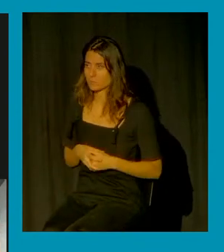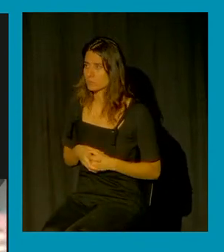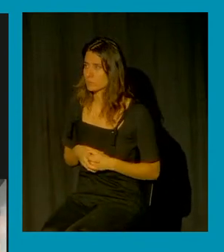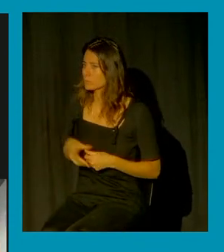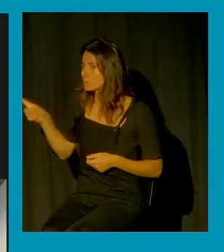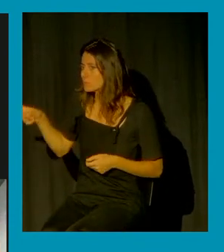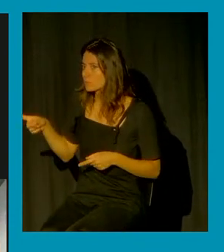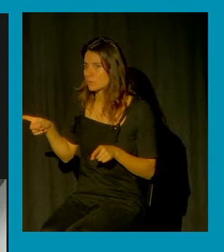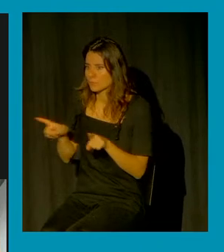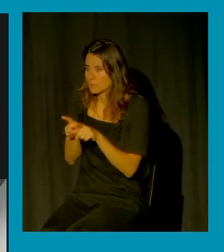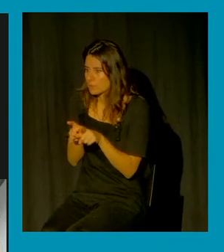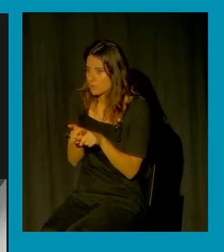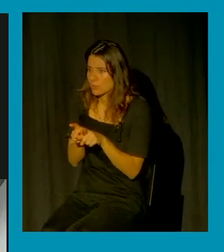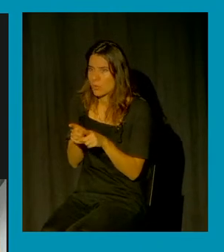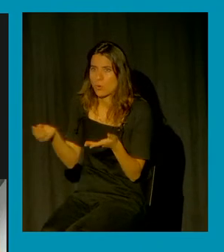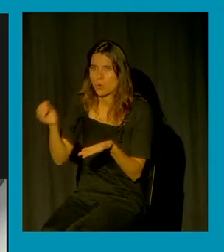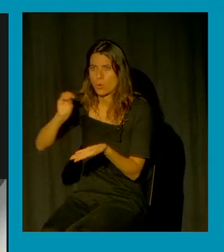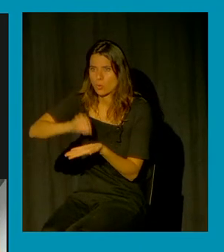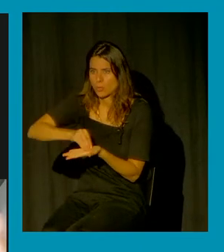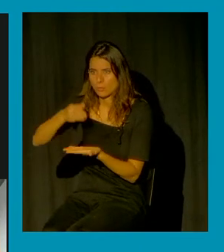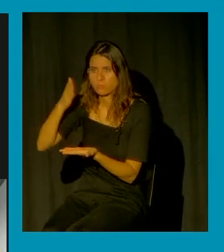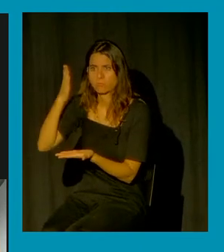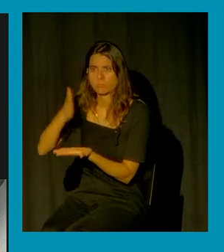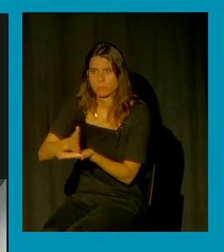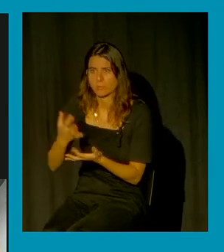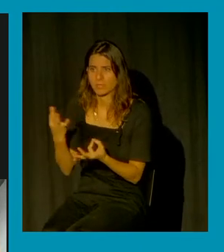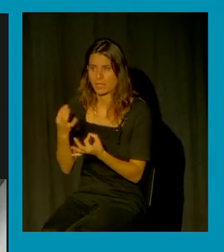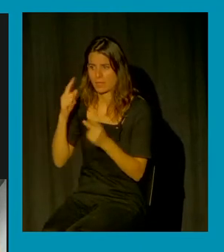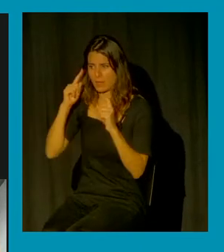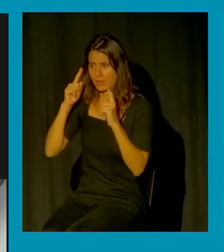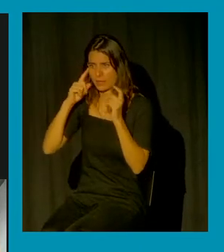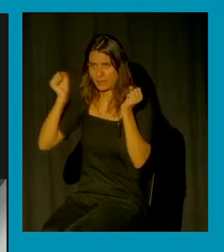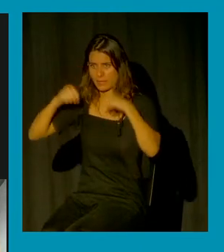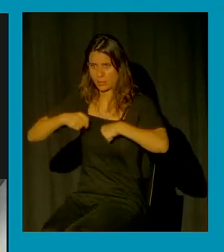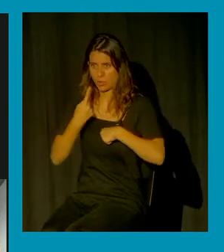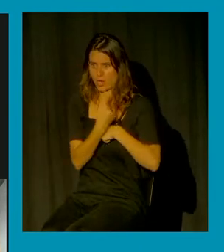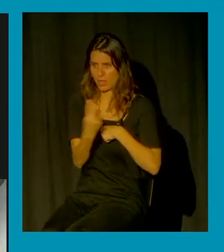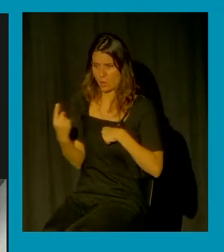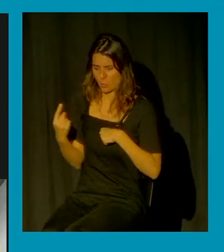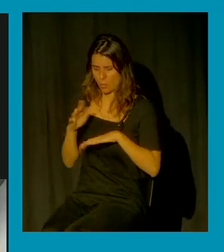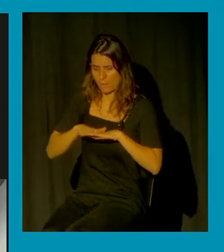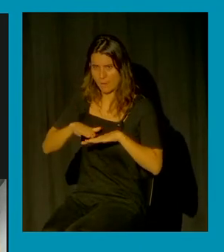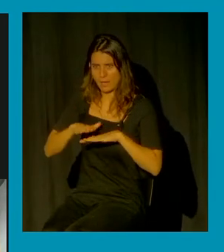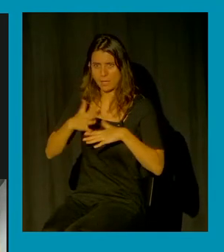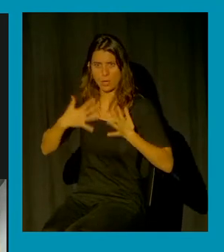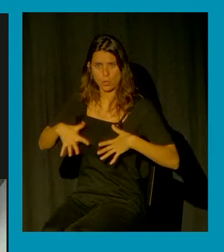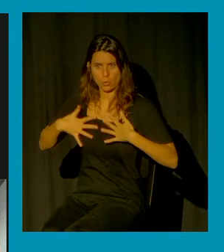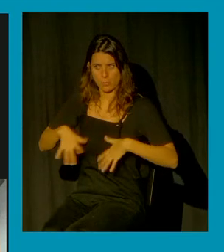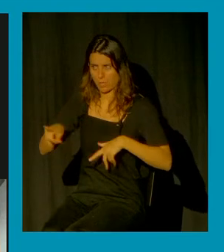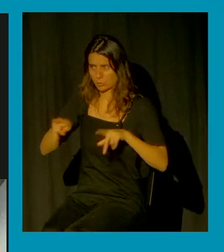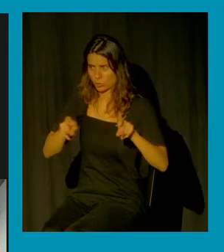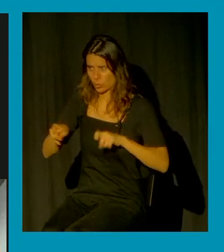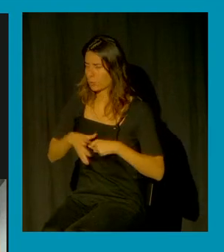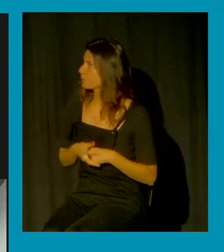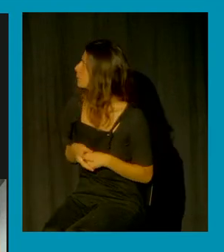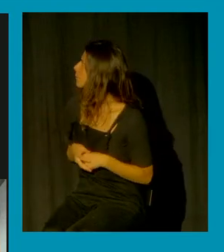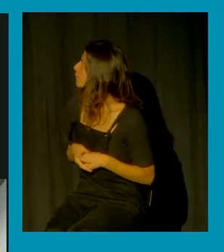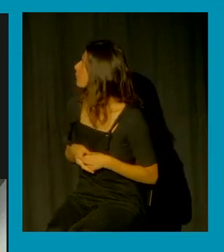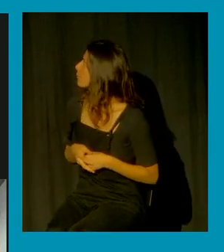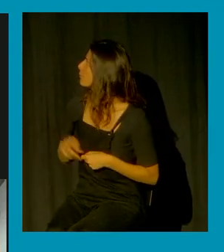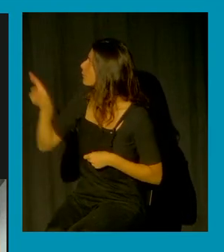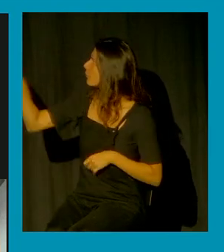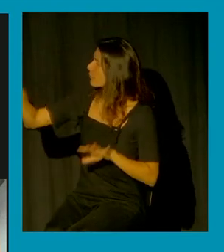decisión de vestir como a ti te dé la gana lo mismo en un editorial que se llama agresividad